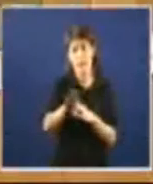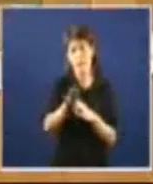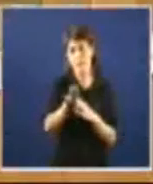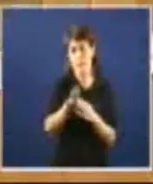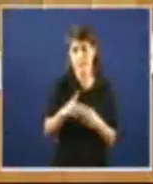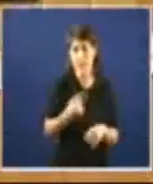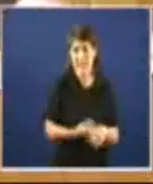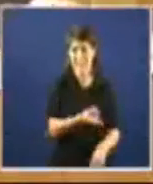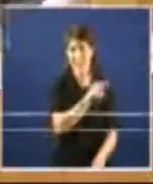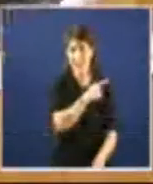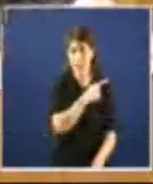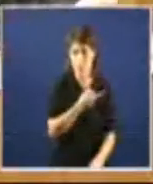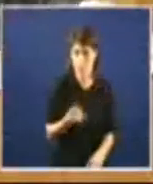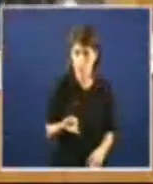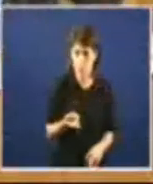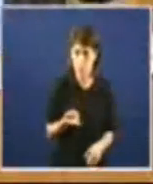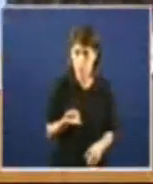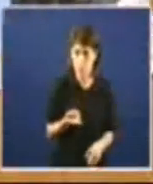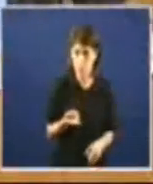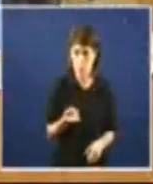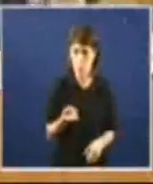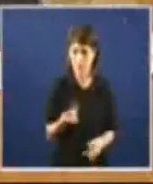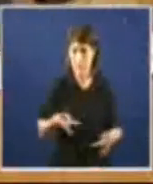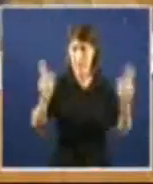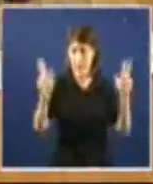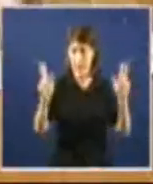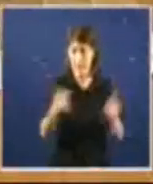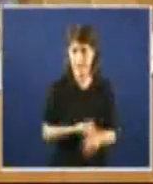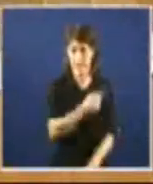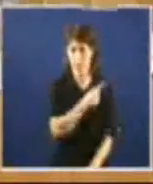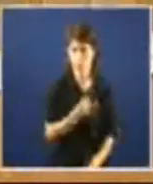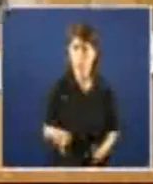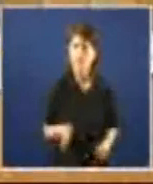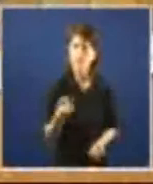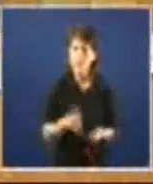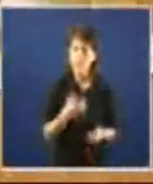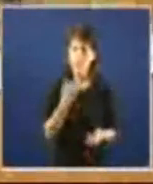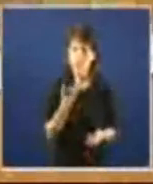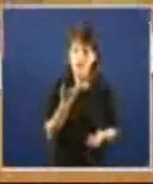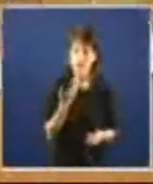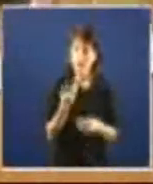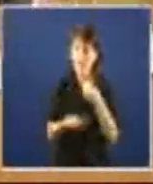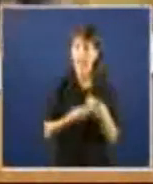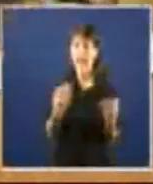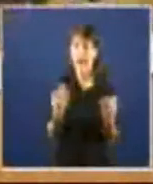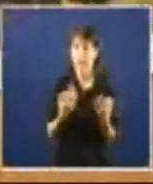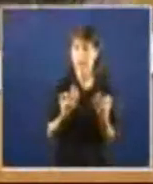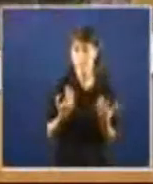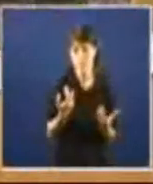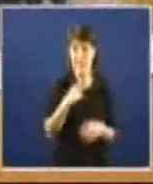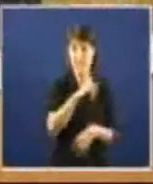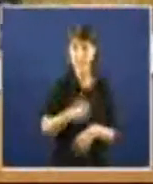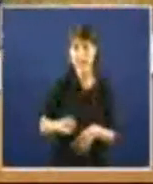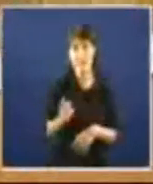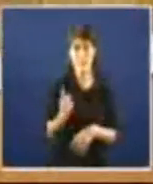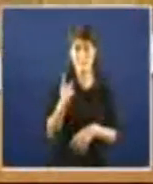que van vir tempos millores non porque para os que van vir eses tempos millores xa son os que están facendo agosto coa crise que somos de arriba naturalmente e